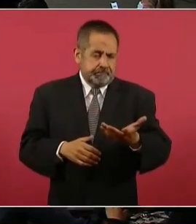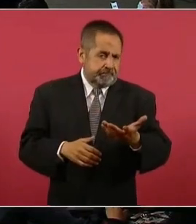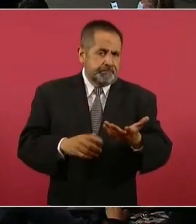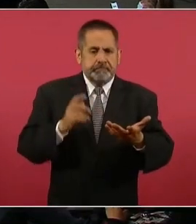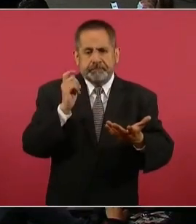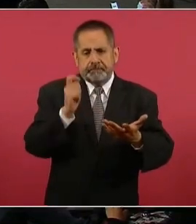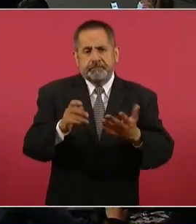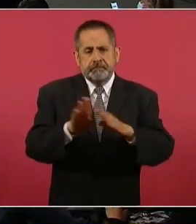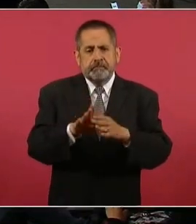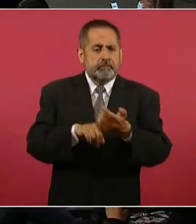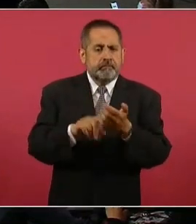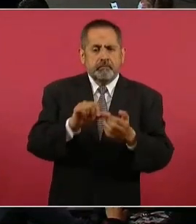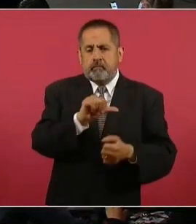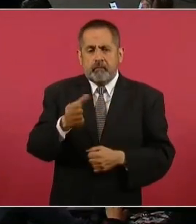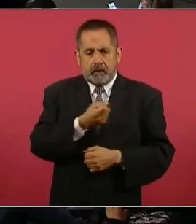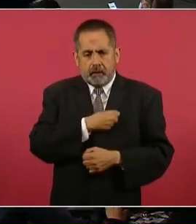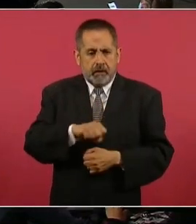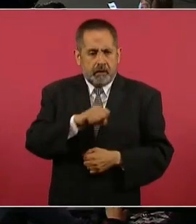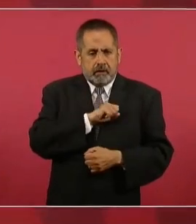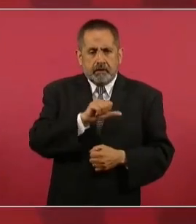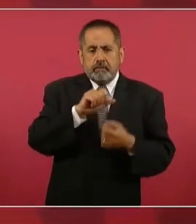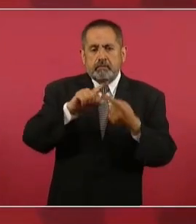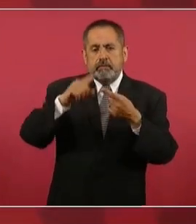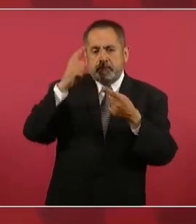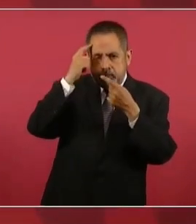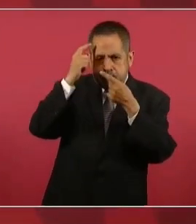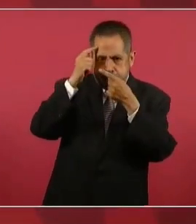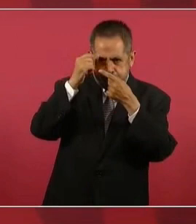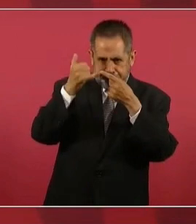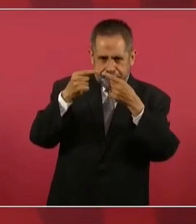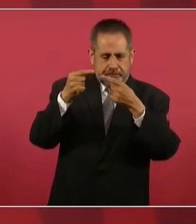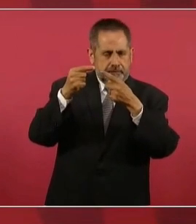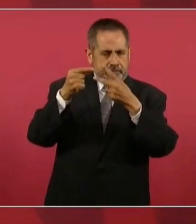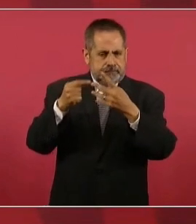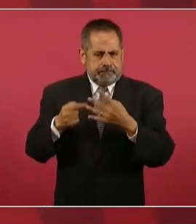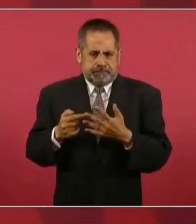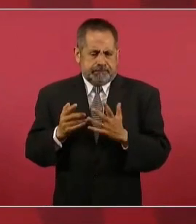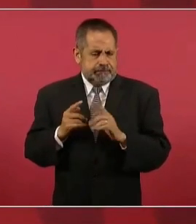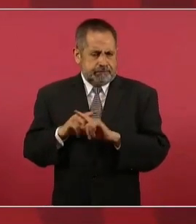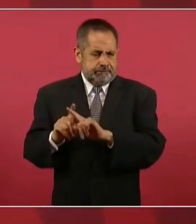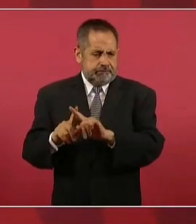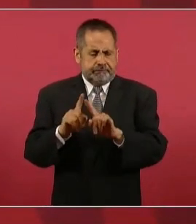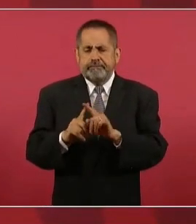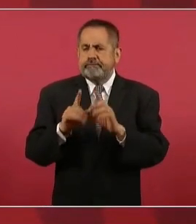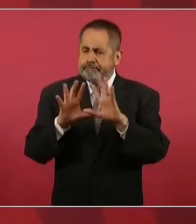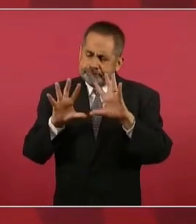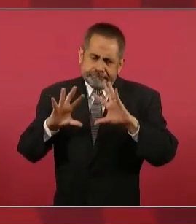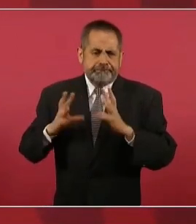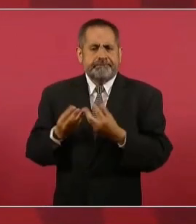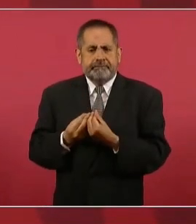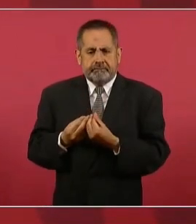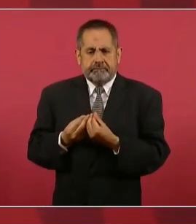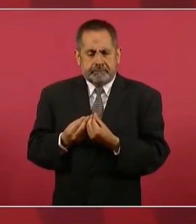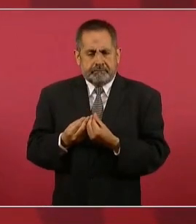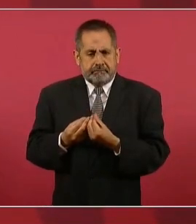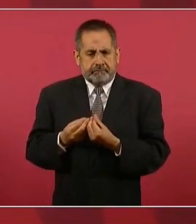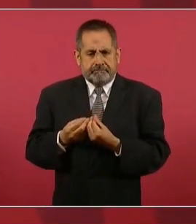la salud mental y toda la infraestructura que se